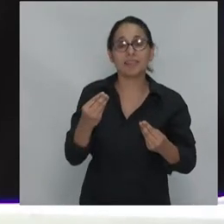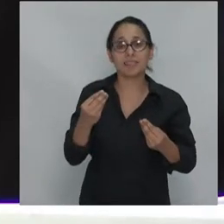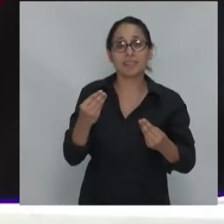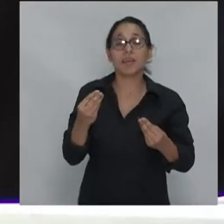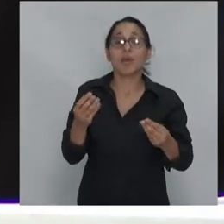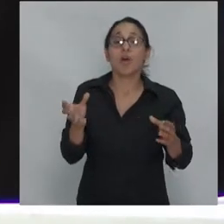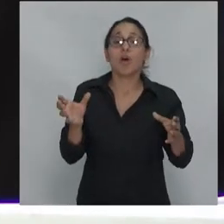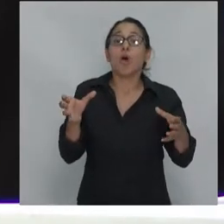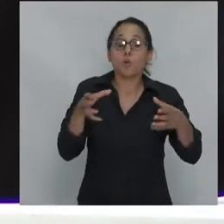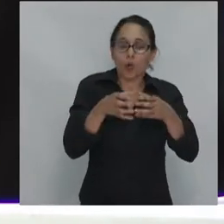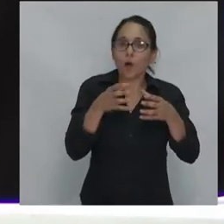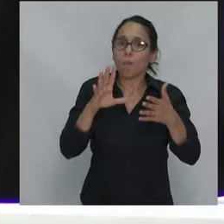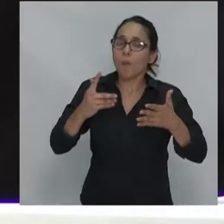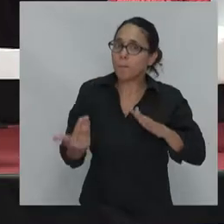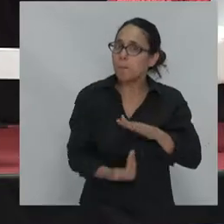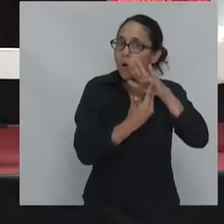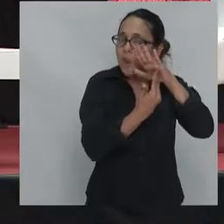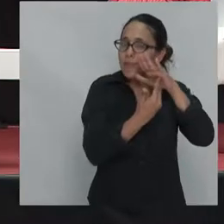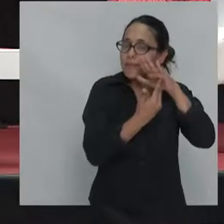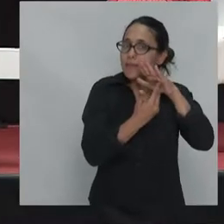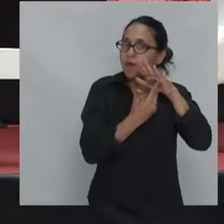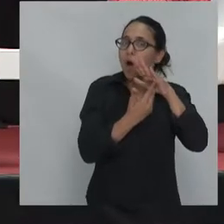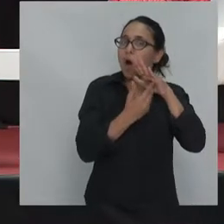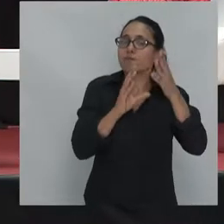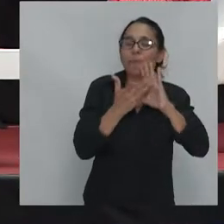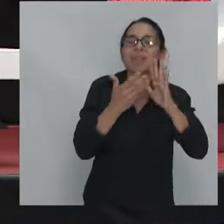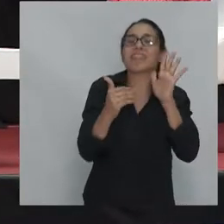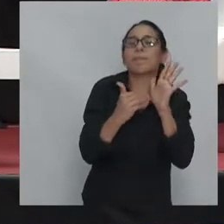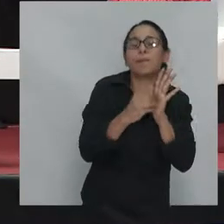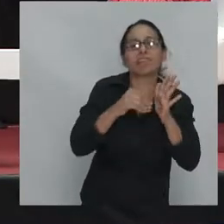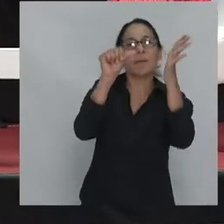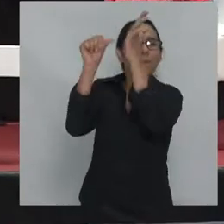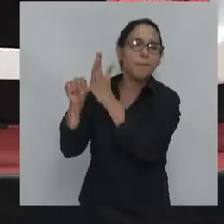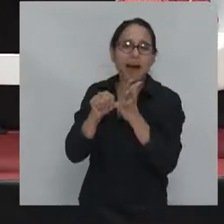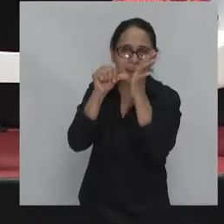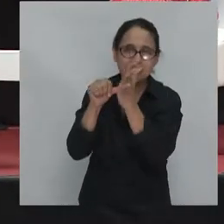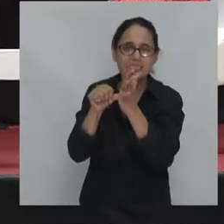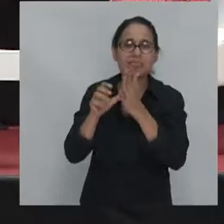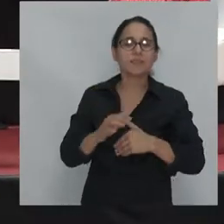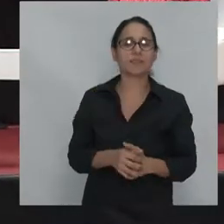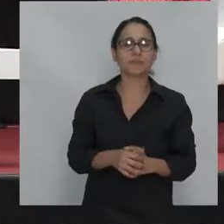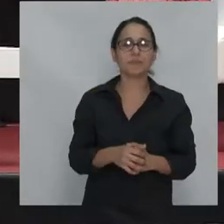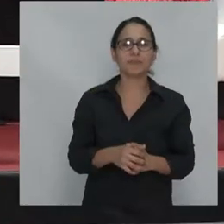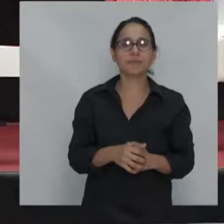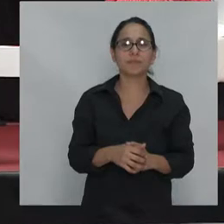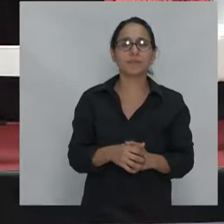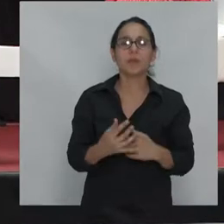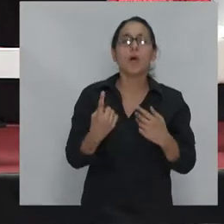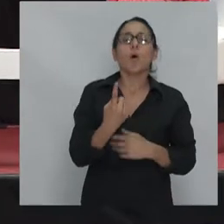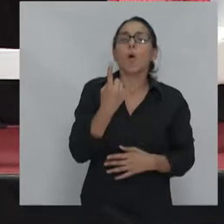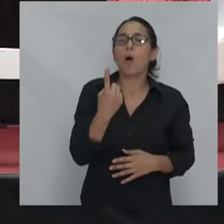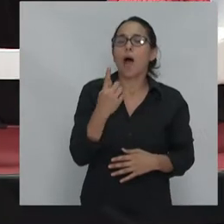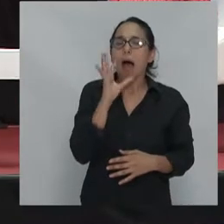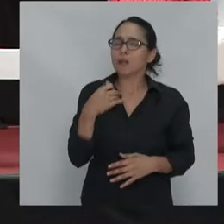neoliberal, pero se manifiesta de manera distinta en distintos países, pero una cosa que a mí me parece que se